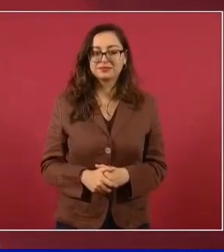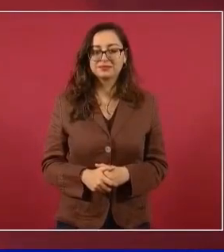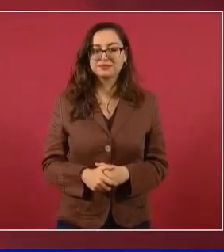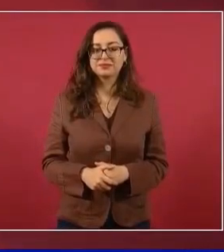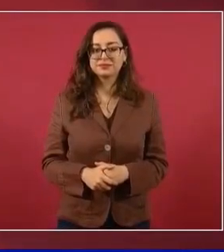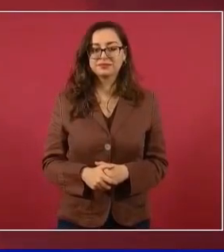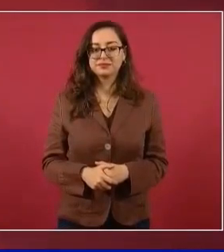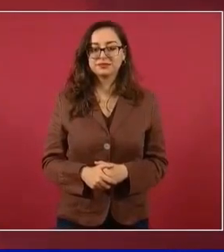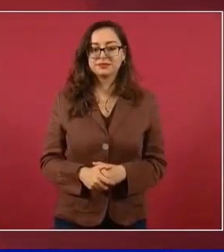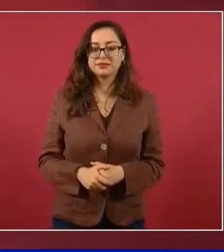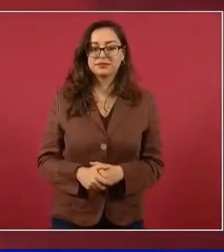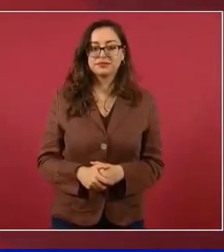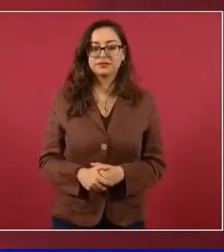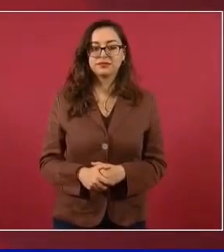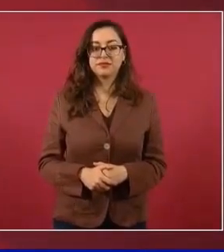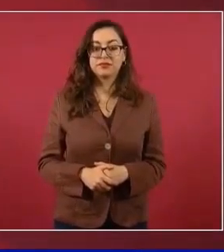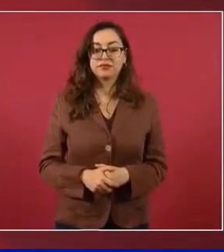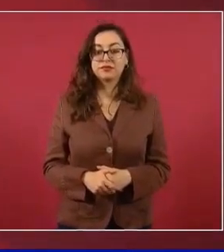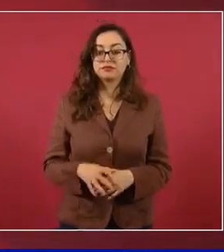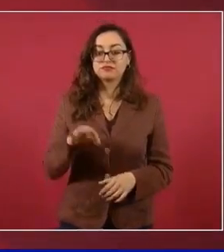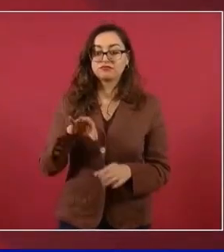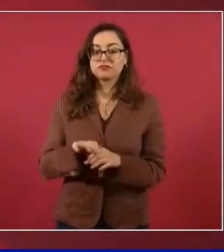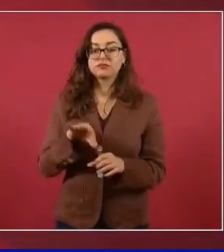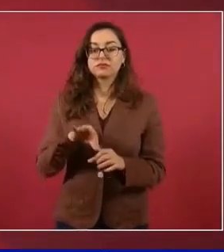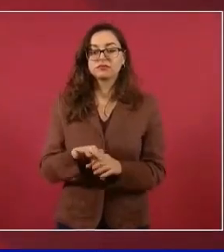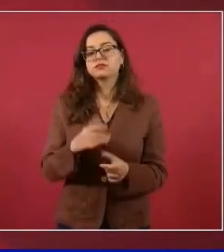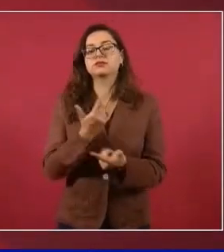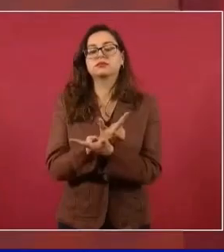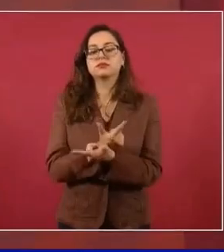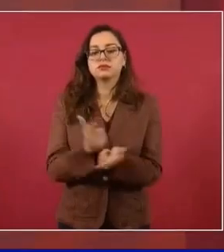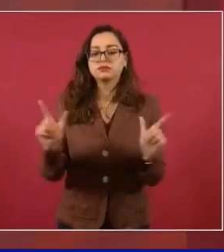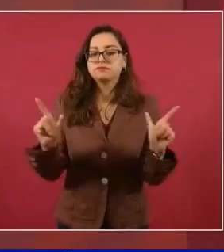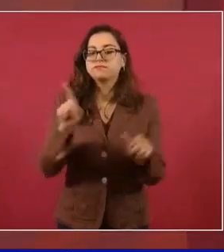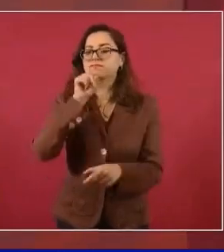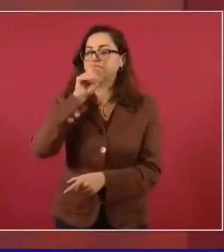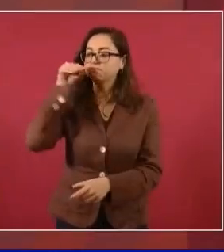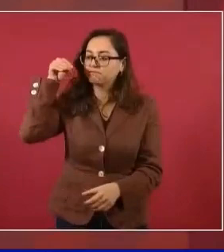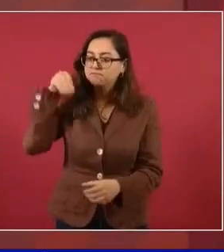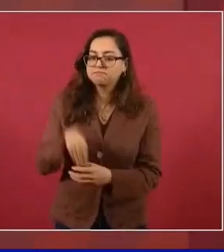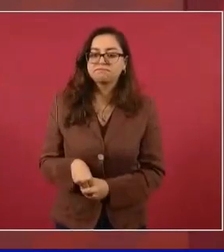Entonces, voto libre, secreto,